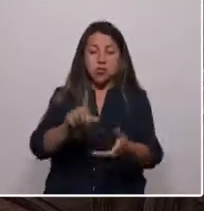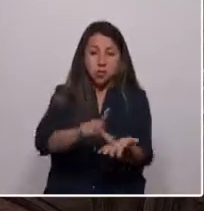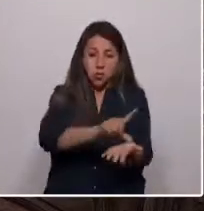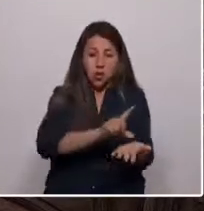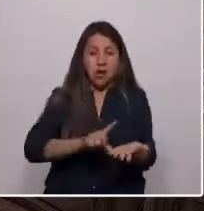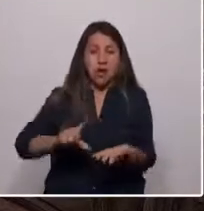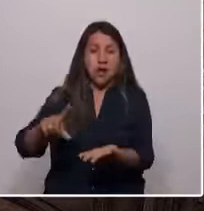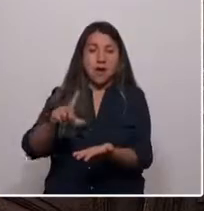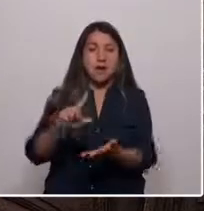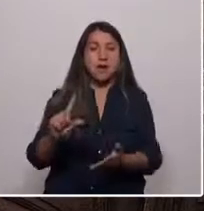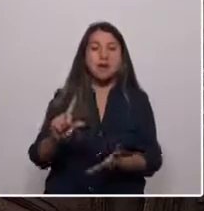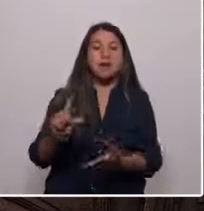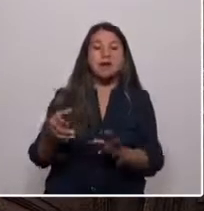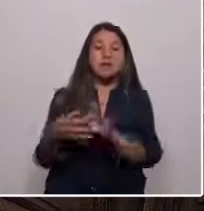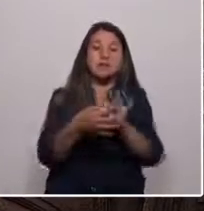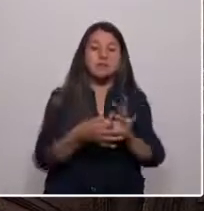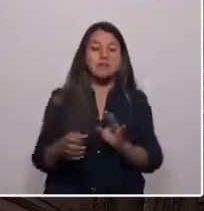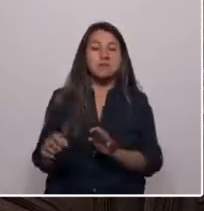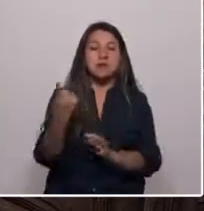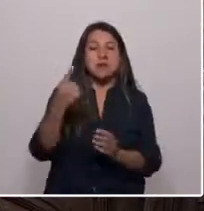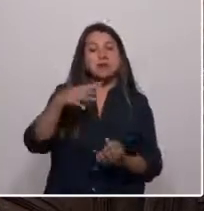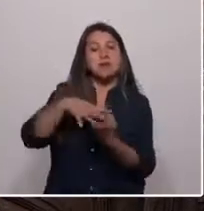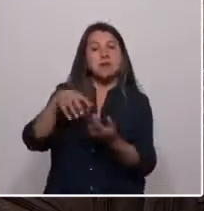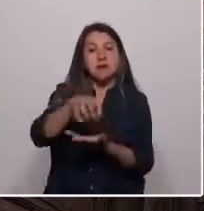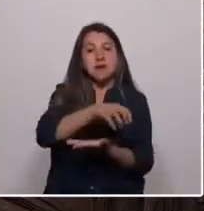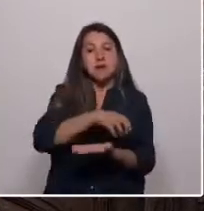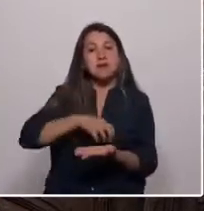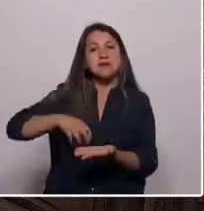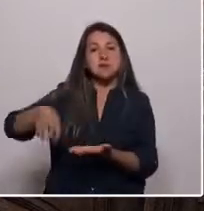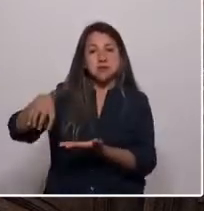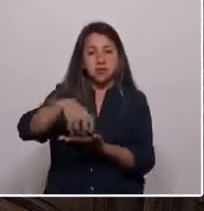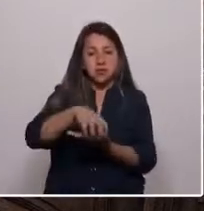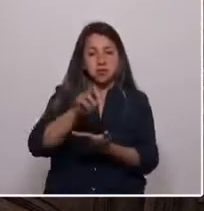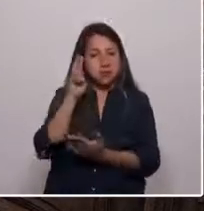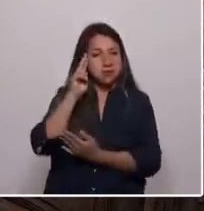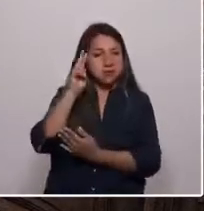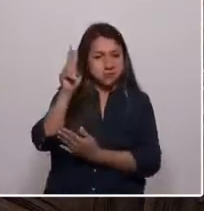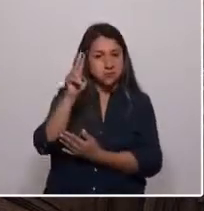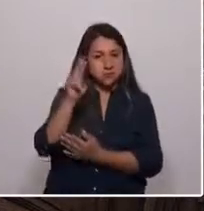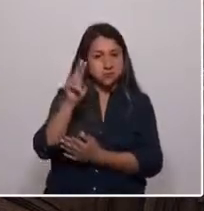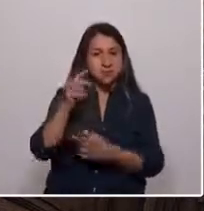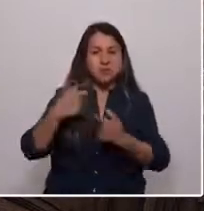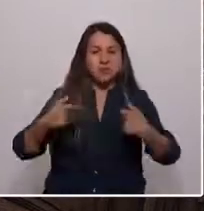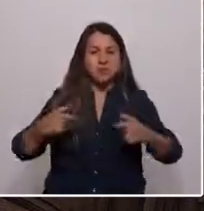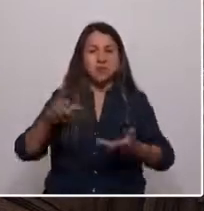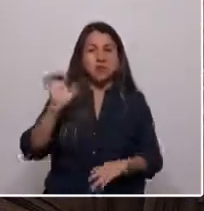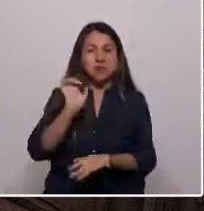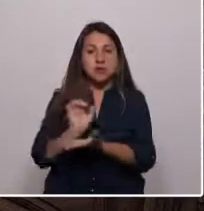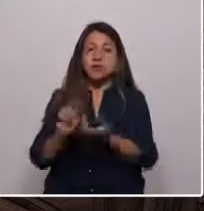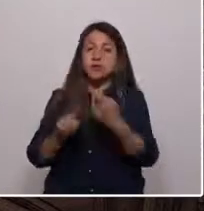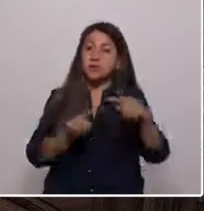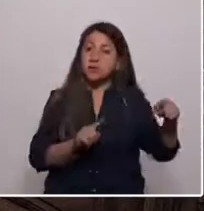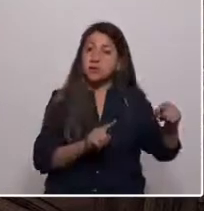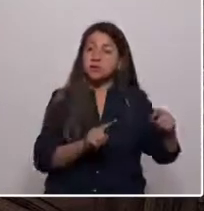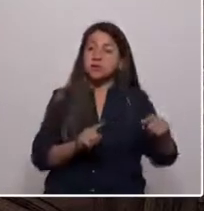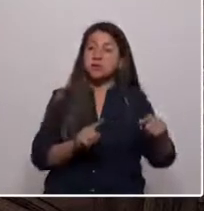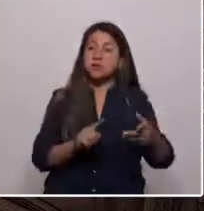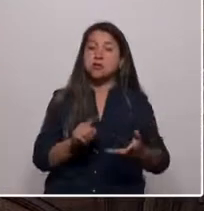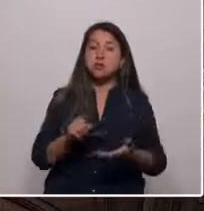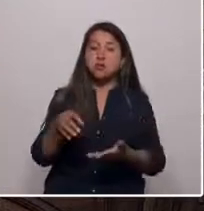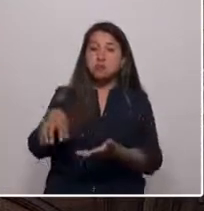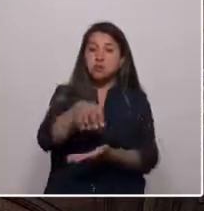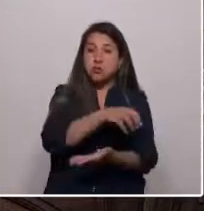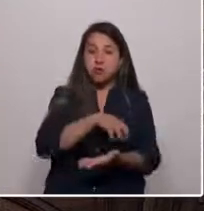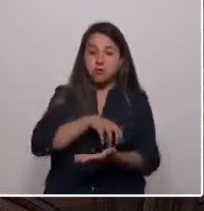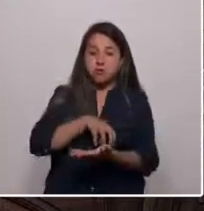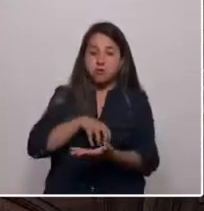primeras naciones, reconociendo que somos un Estado plurinacional. Bueno, al comienzo, y aquí estoy terminando, les